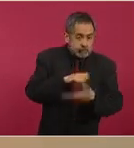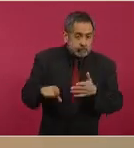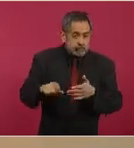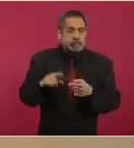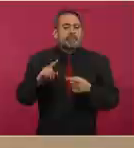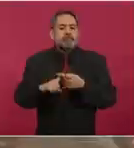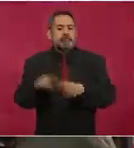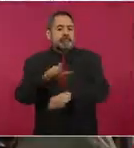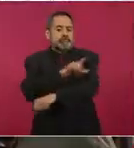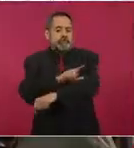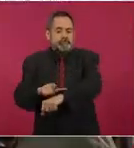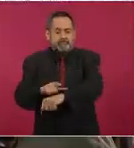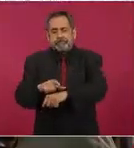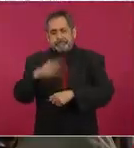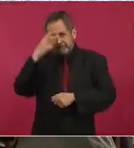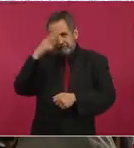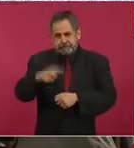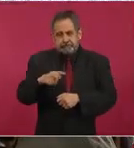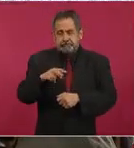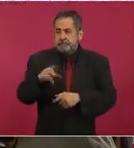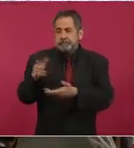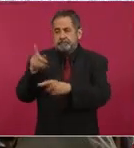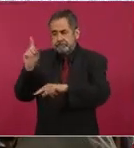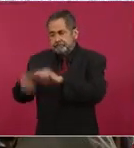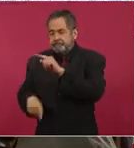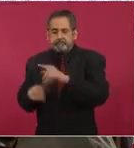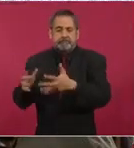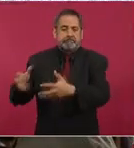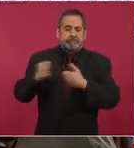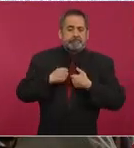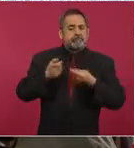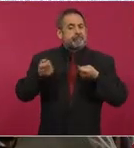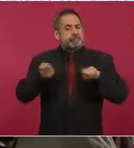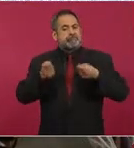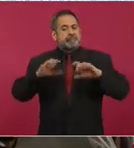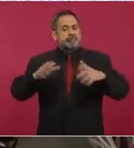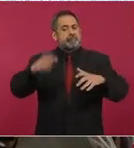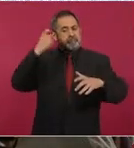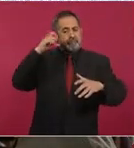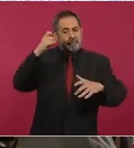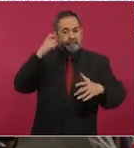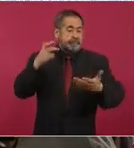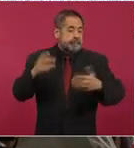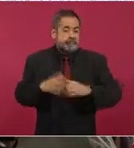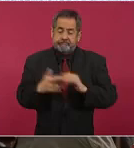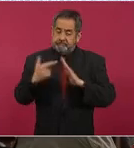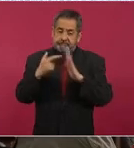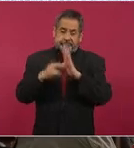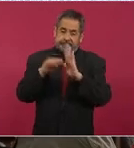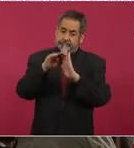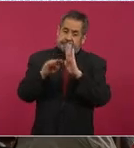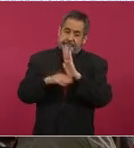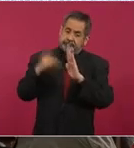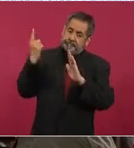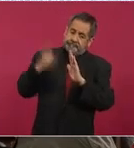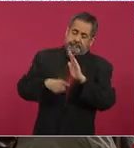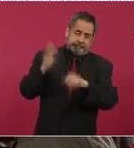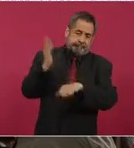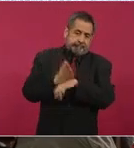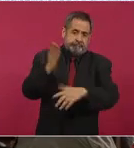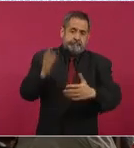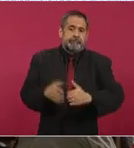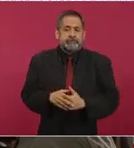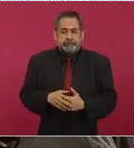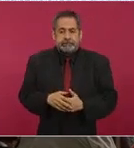Fútbol asumirá la conducción de este equipo. Esto es en cuanto a medidas por el evento y